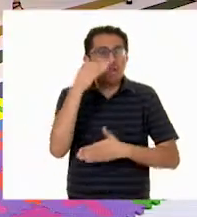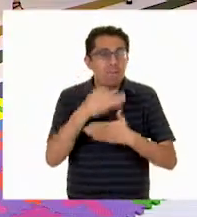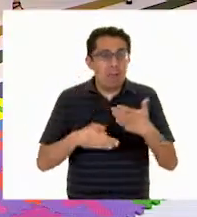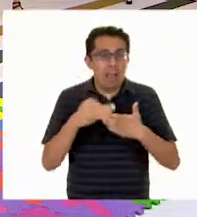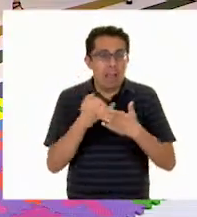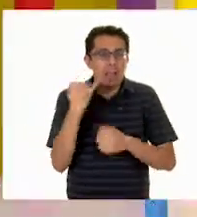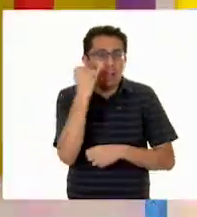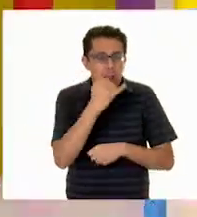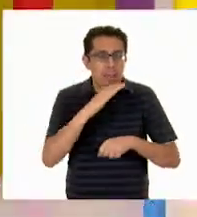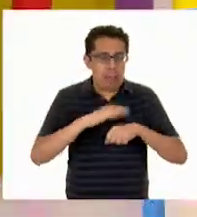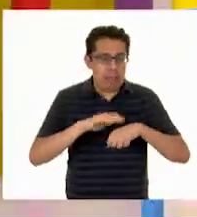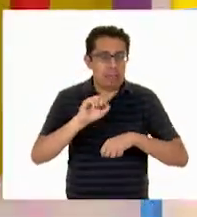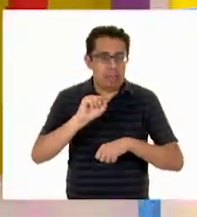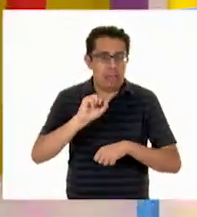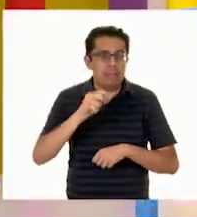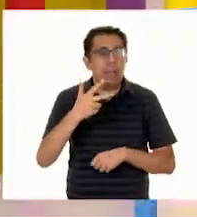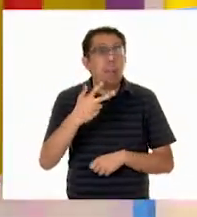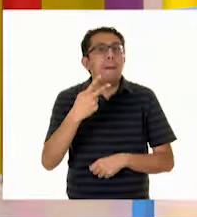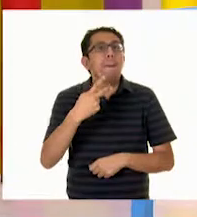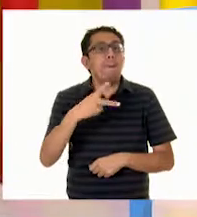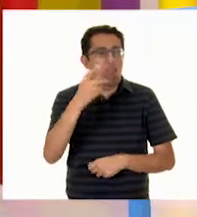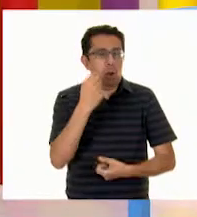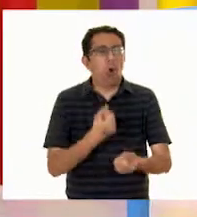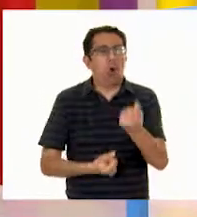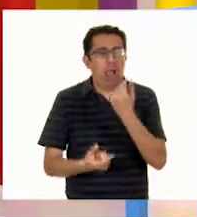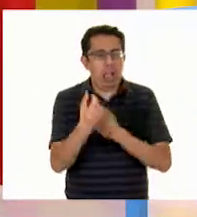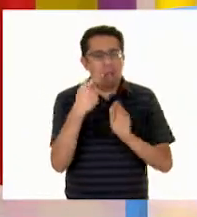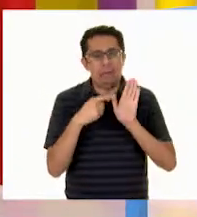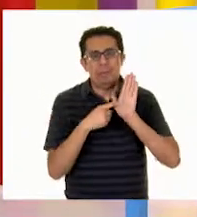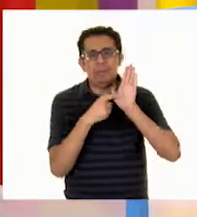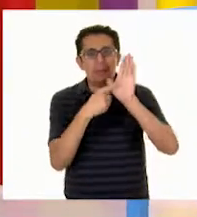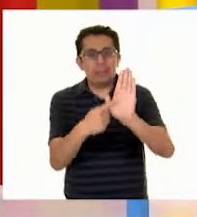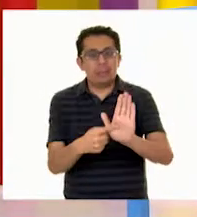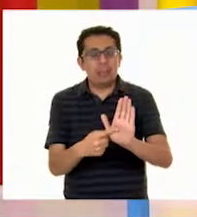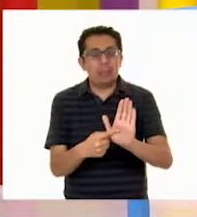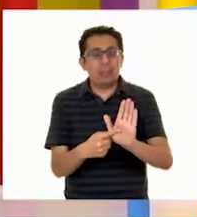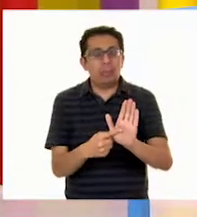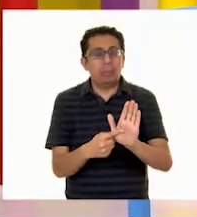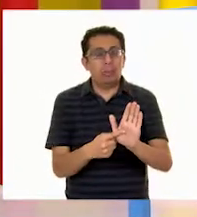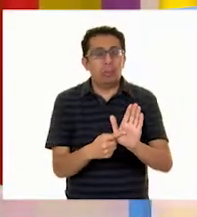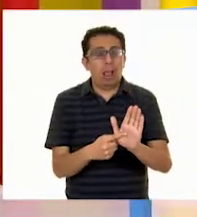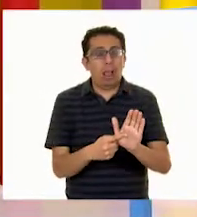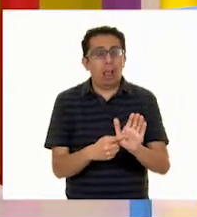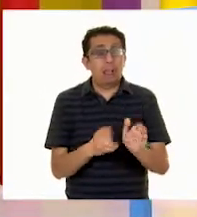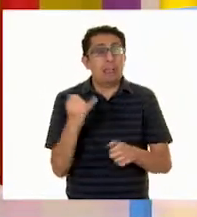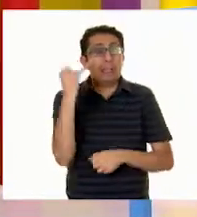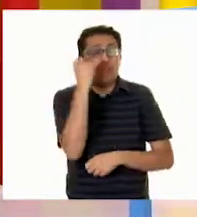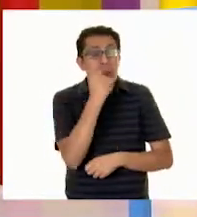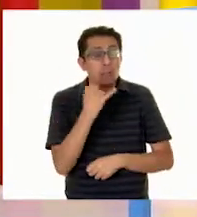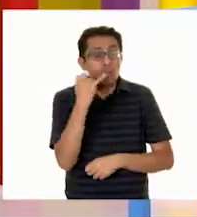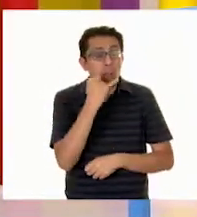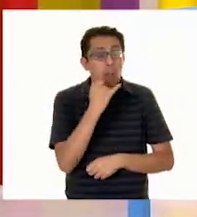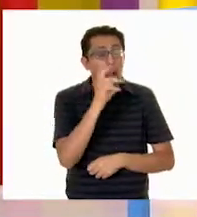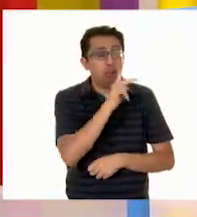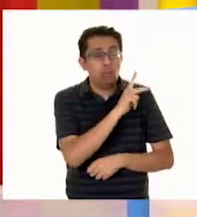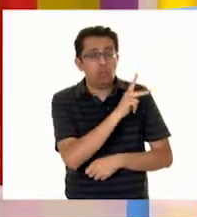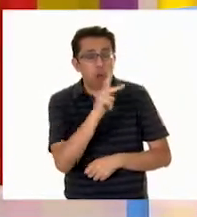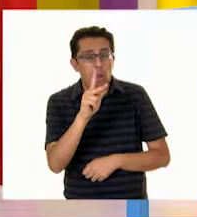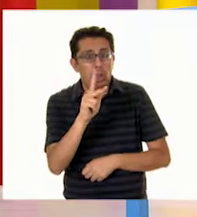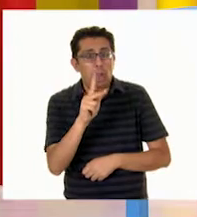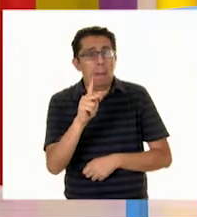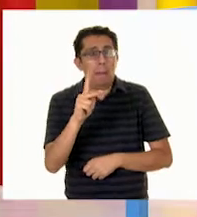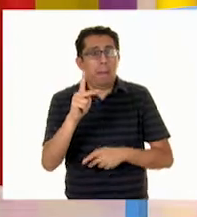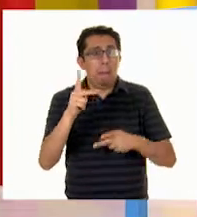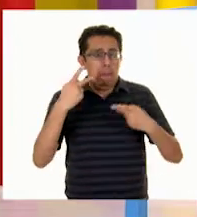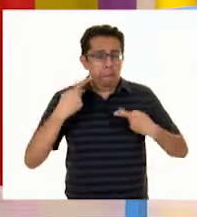68 Pero bueno Algunas de ellas Estaban ahí representadas A todas las lenguas A todas las poblaciones